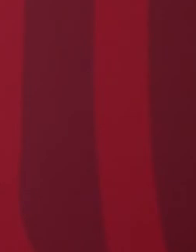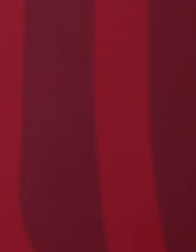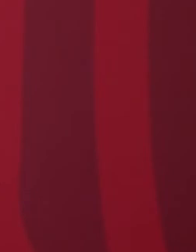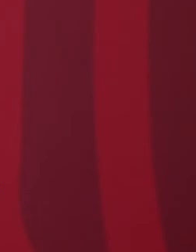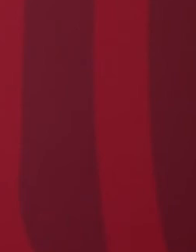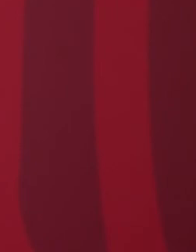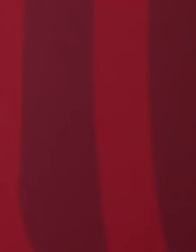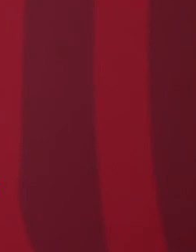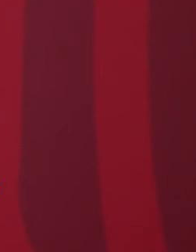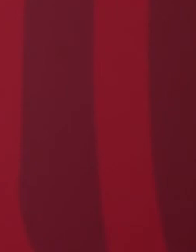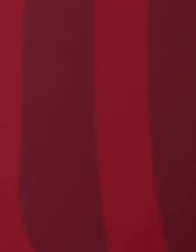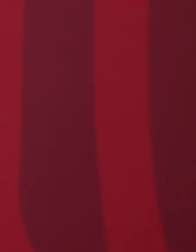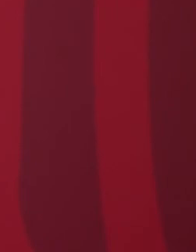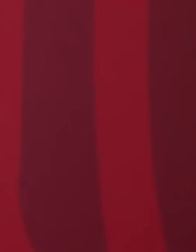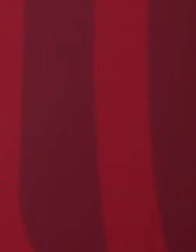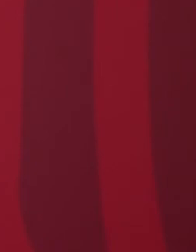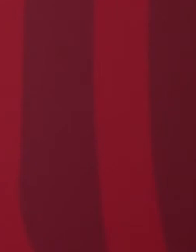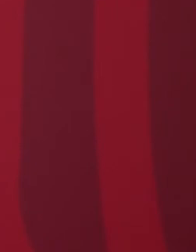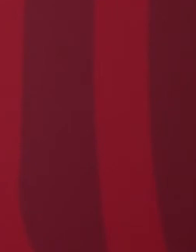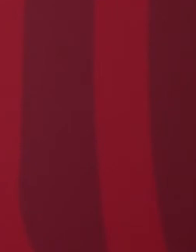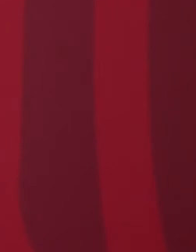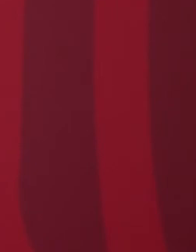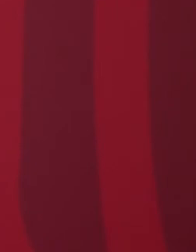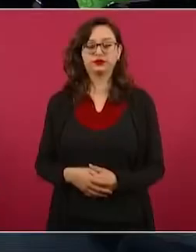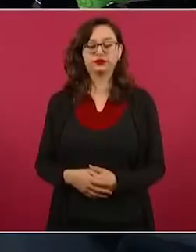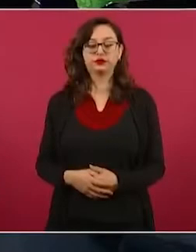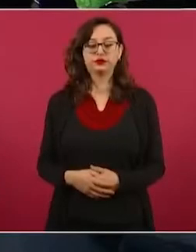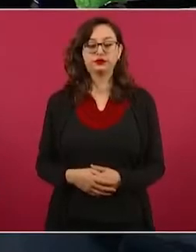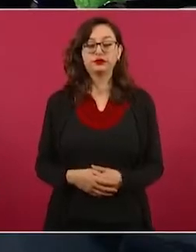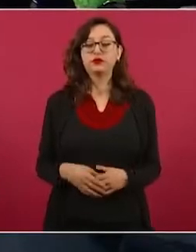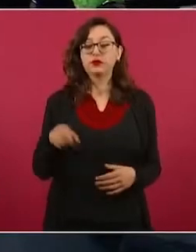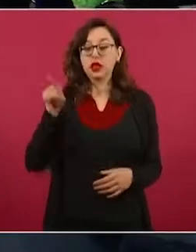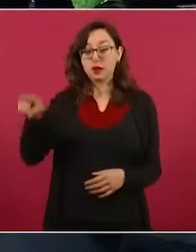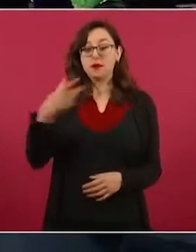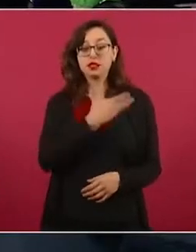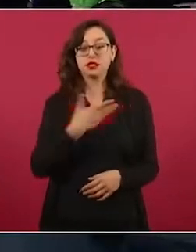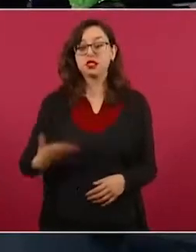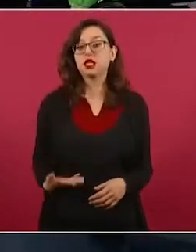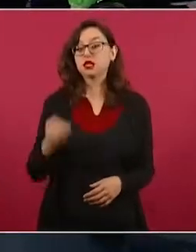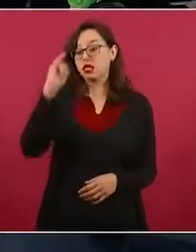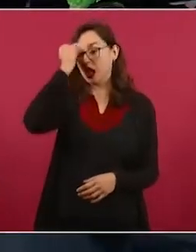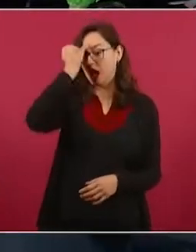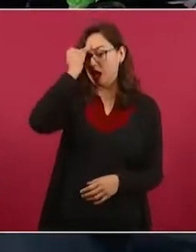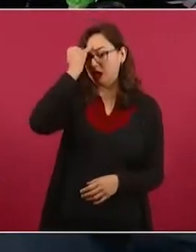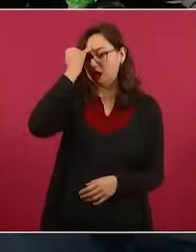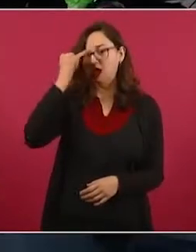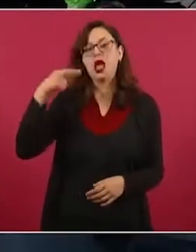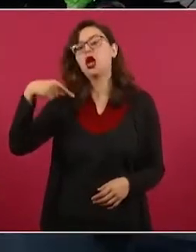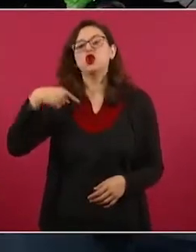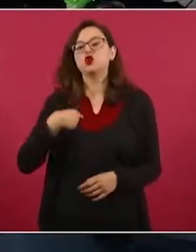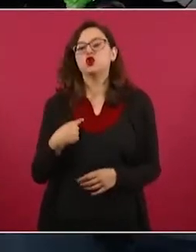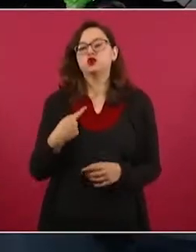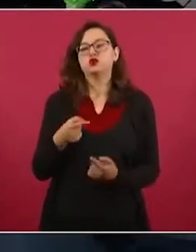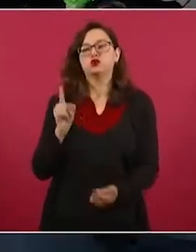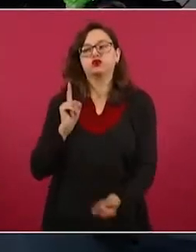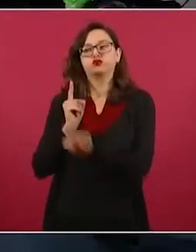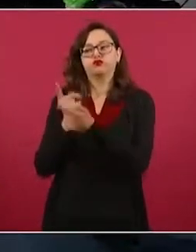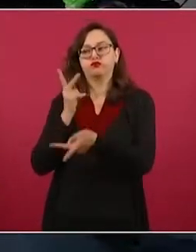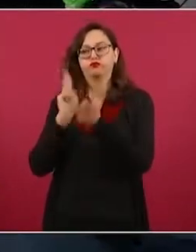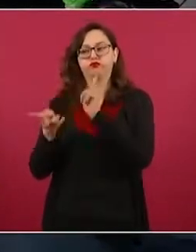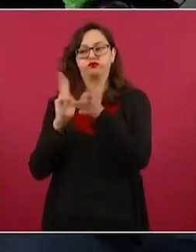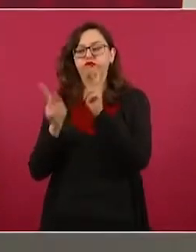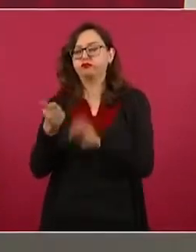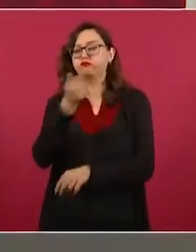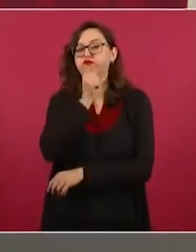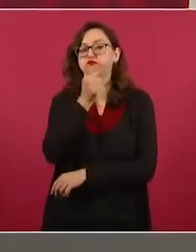Hablé con el canciller de la India, con él sí,